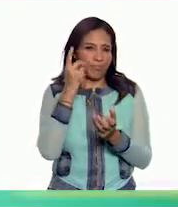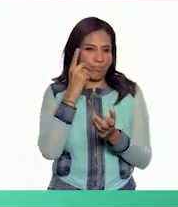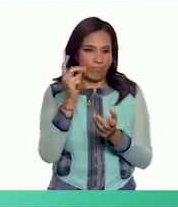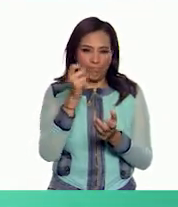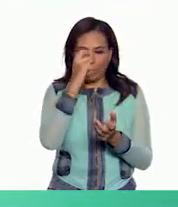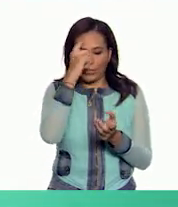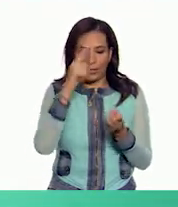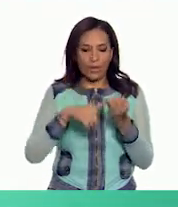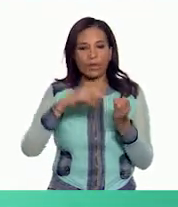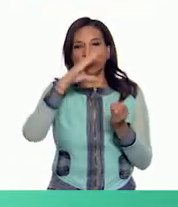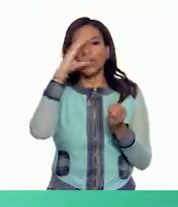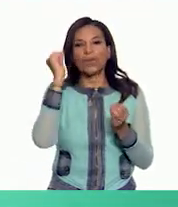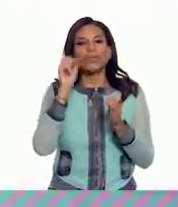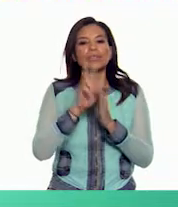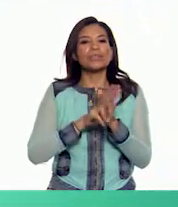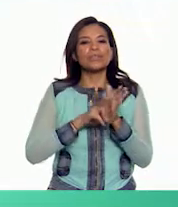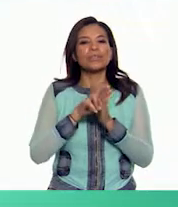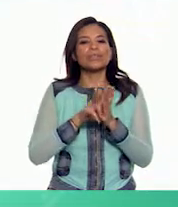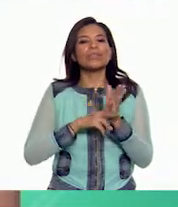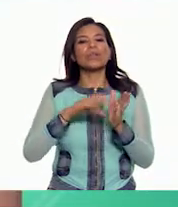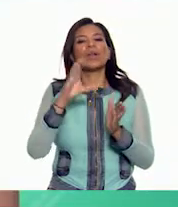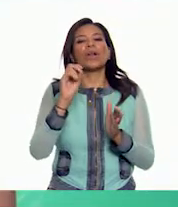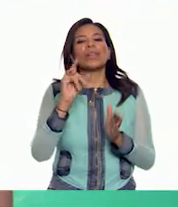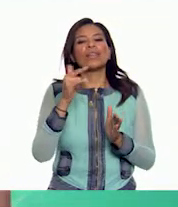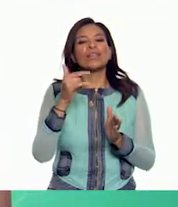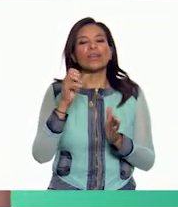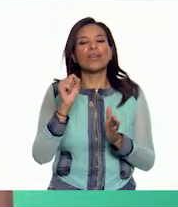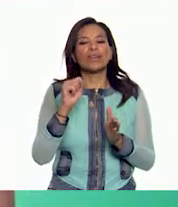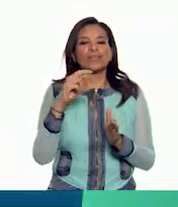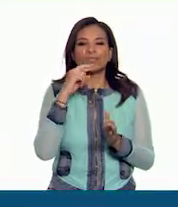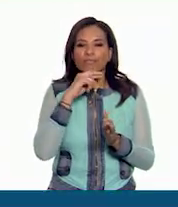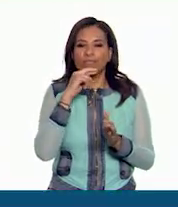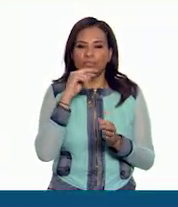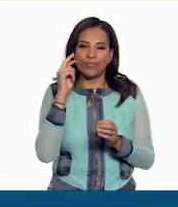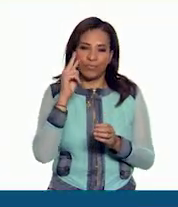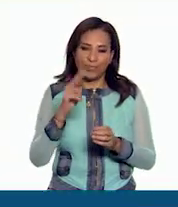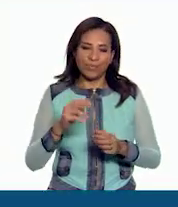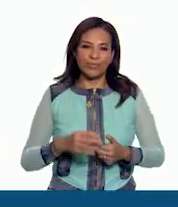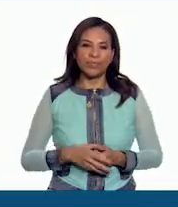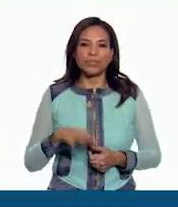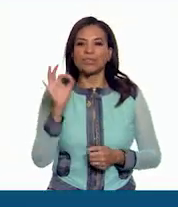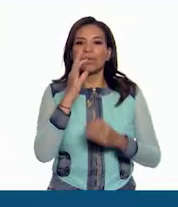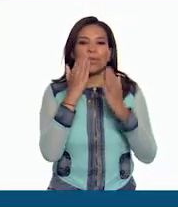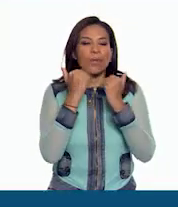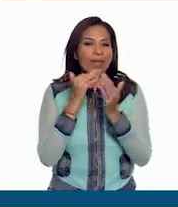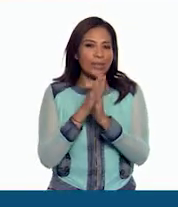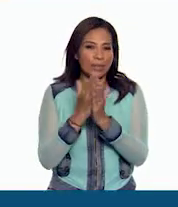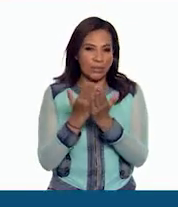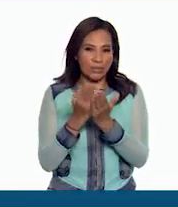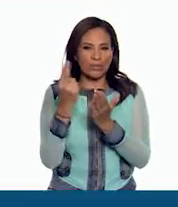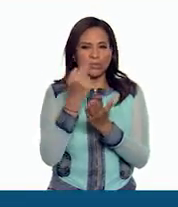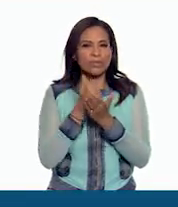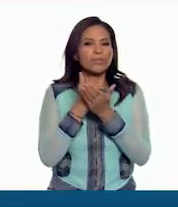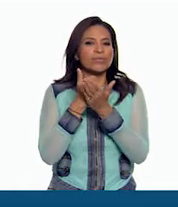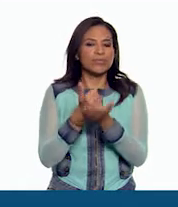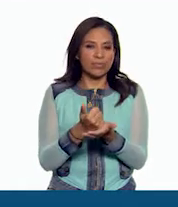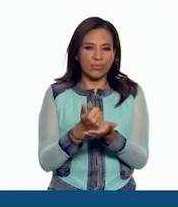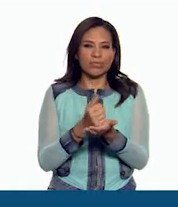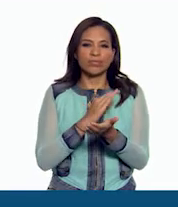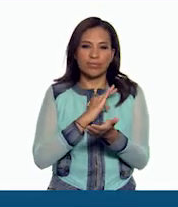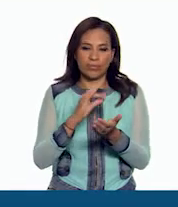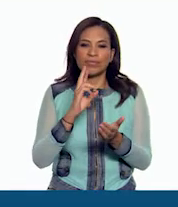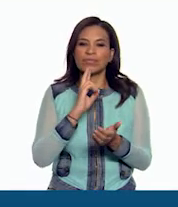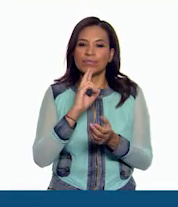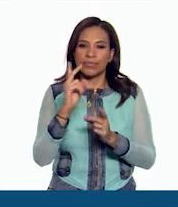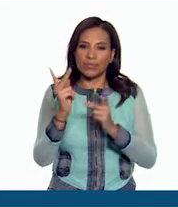como fotos videos o códigos Hasta pronto Si no tienes el libro de texto o necesitas ayuda